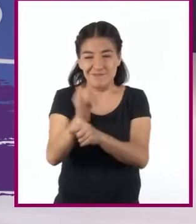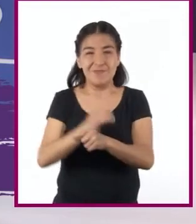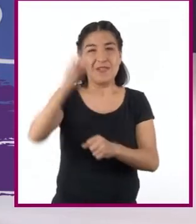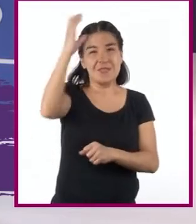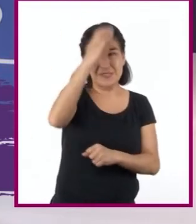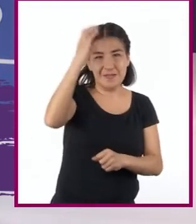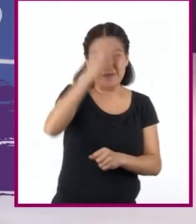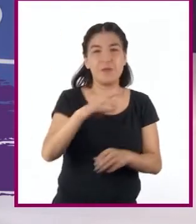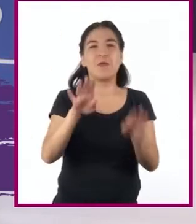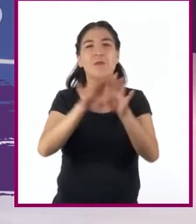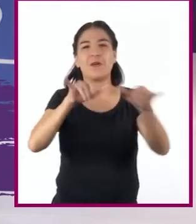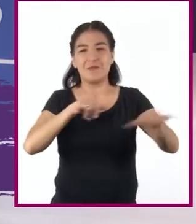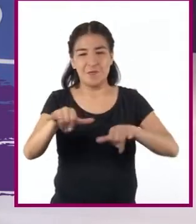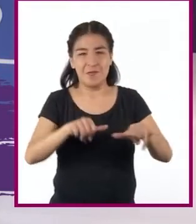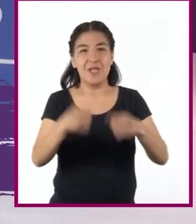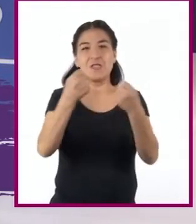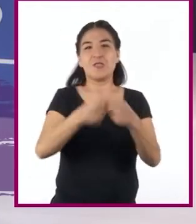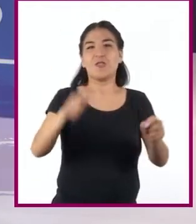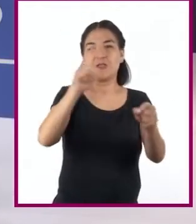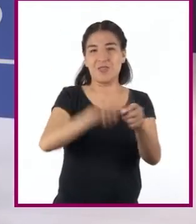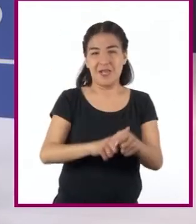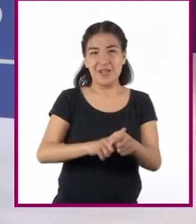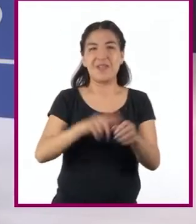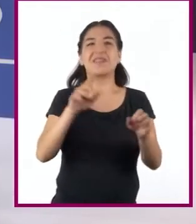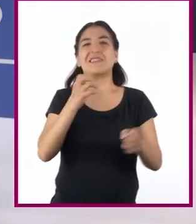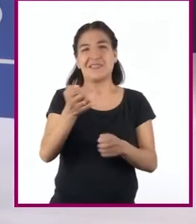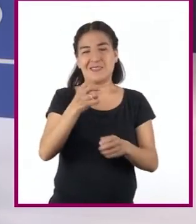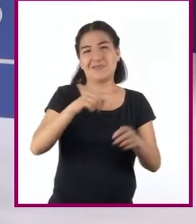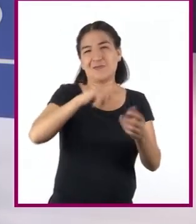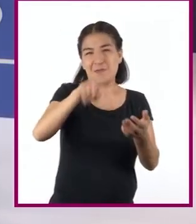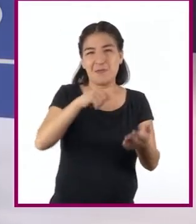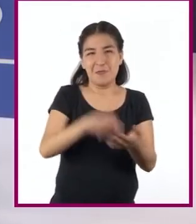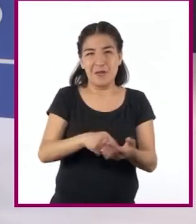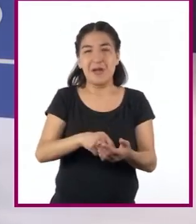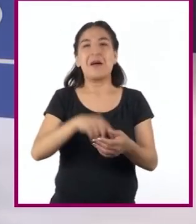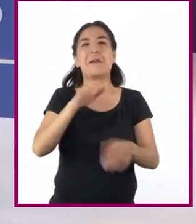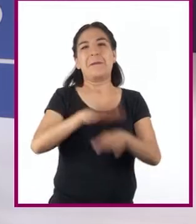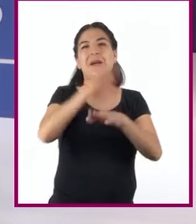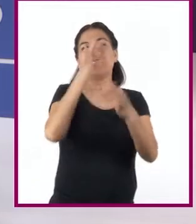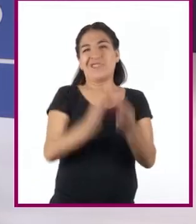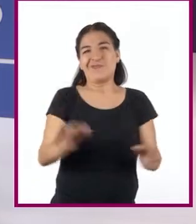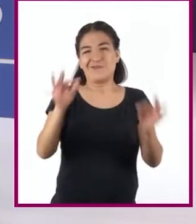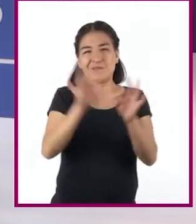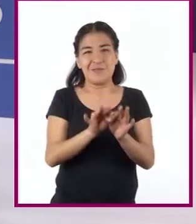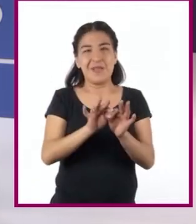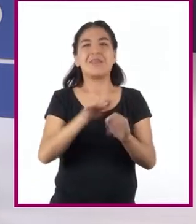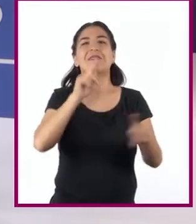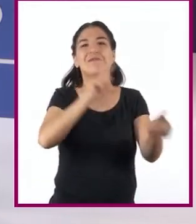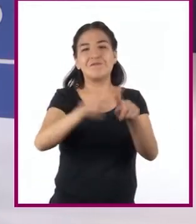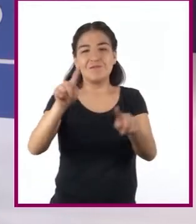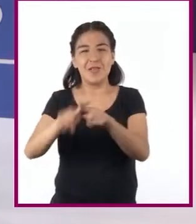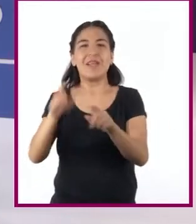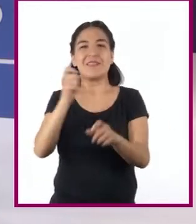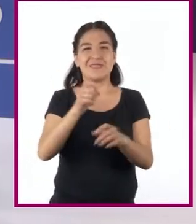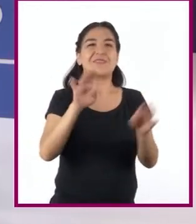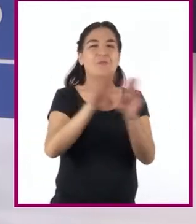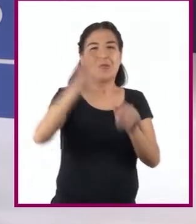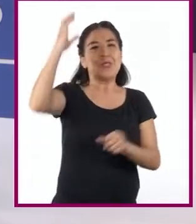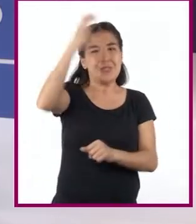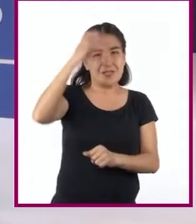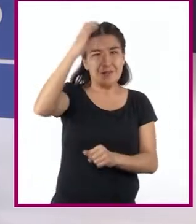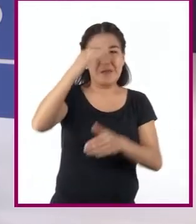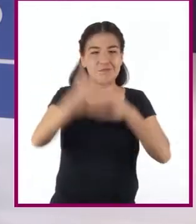económicos, geográficos, sociales y demográficos tenían cada vez más importancia y las distintas disciplinas científicas